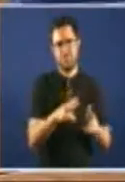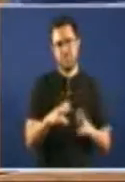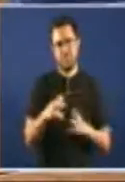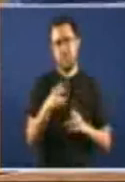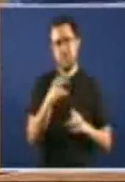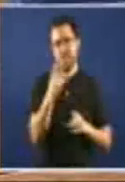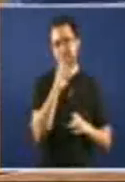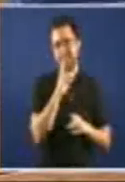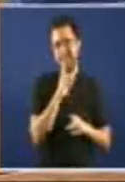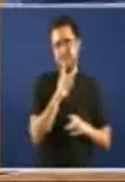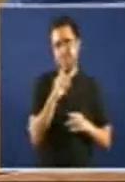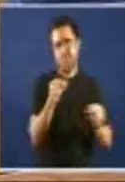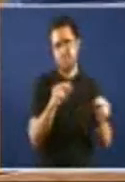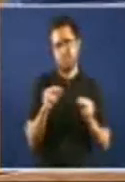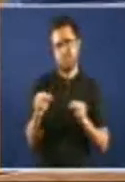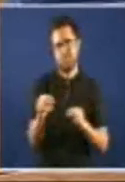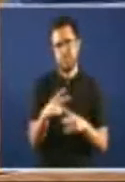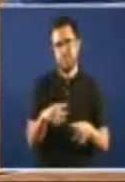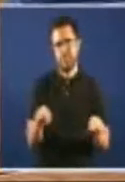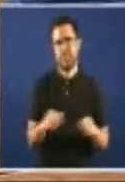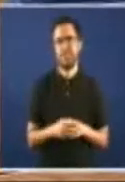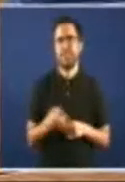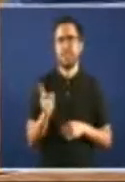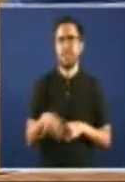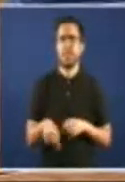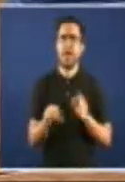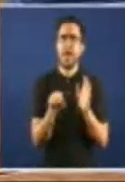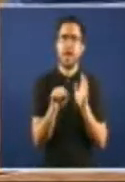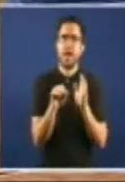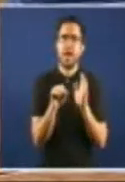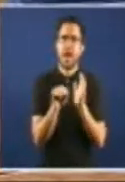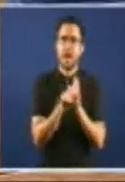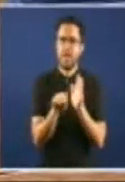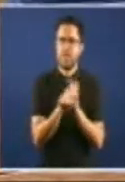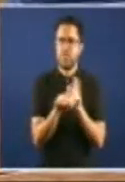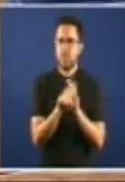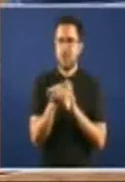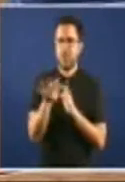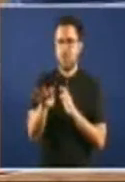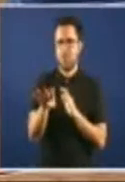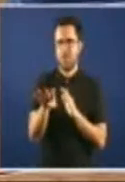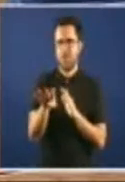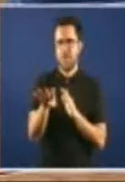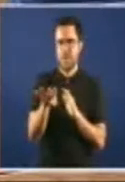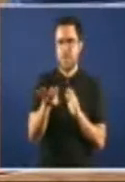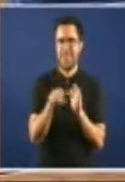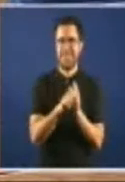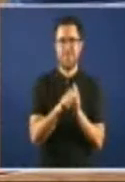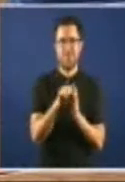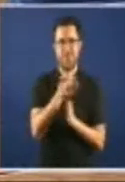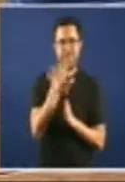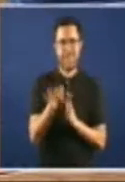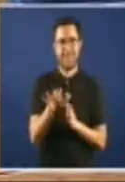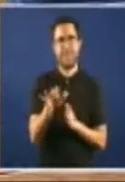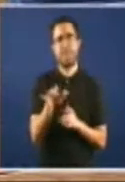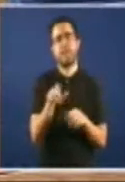Aza 9 Da alternativa Que vai Sobre o artigo 14 Do capítulo 5 Que di Promoverase O emprendimento